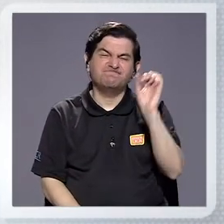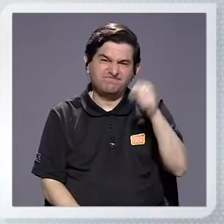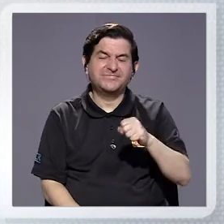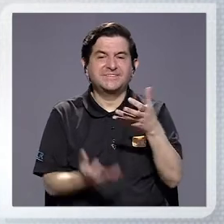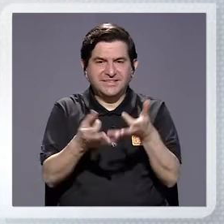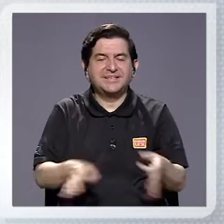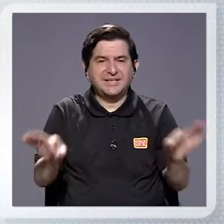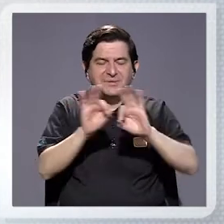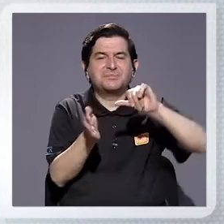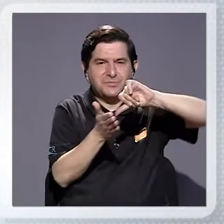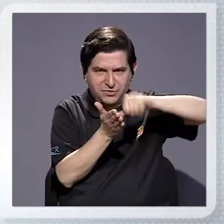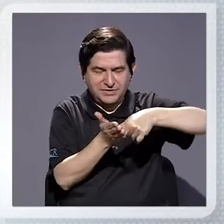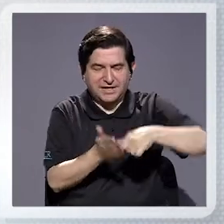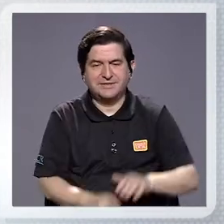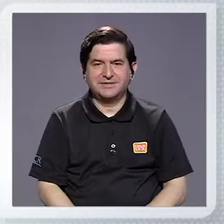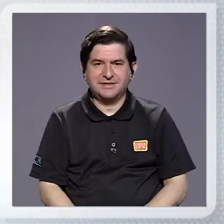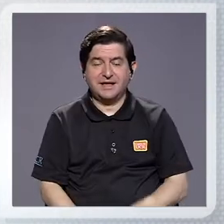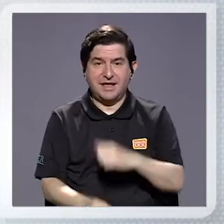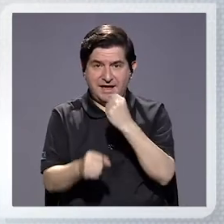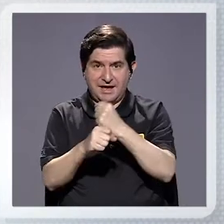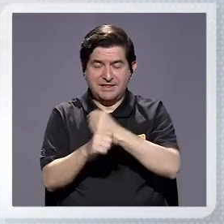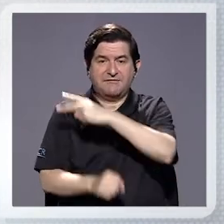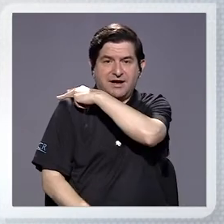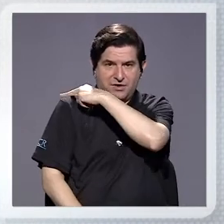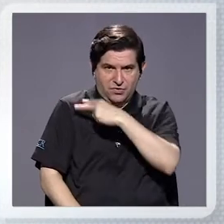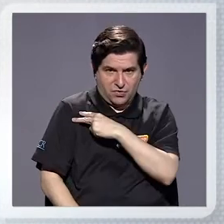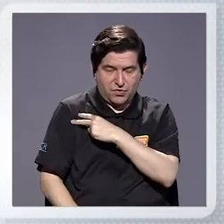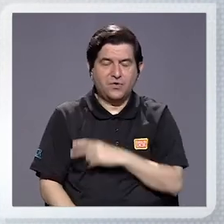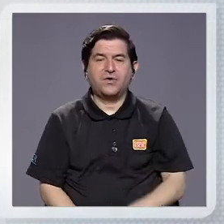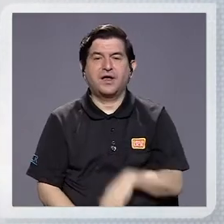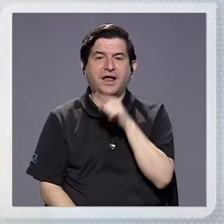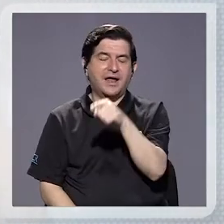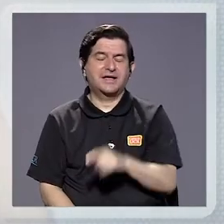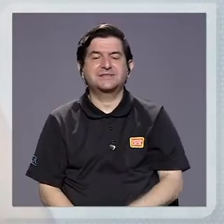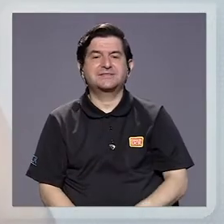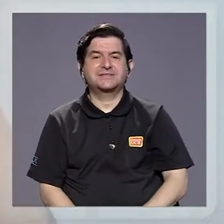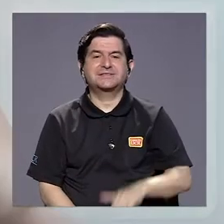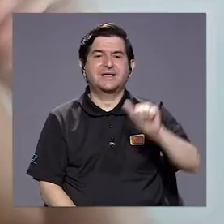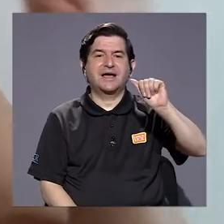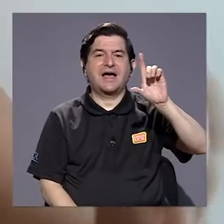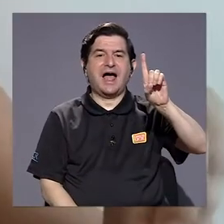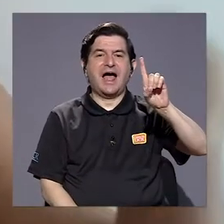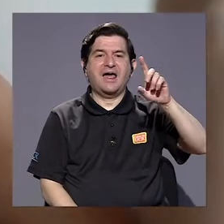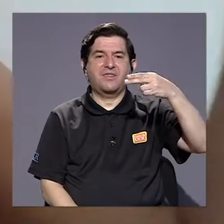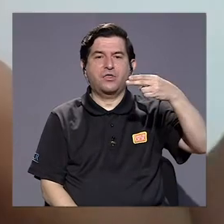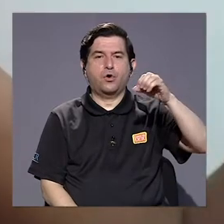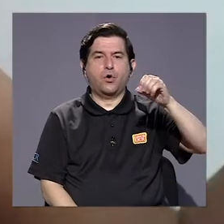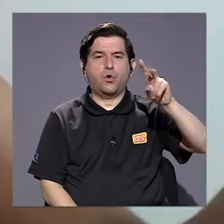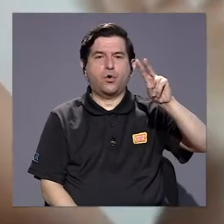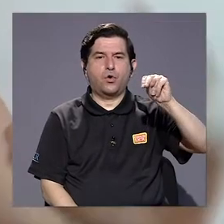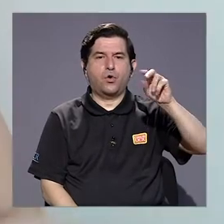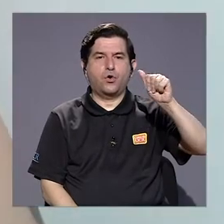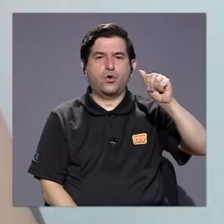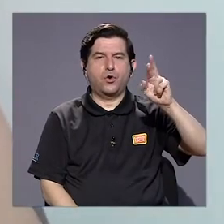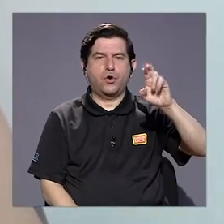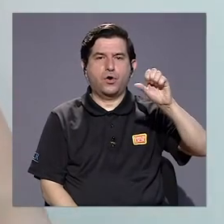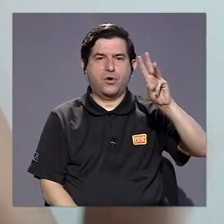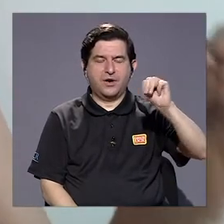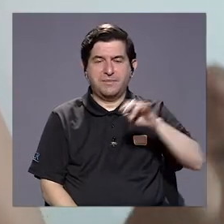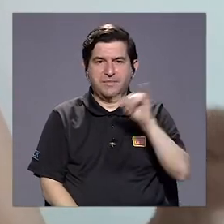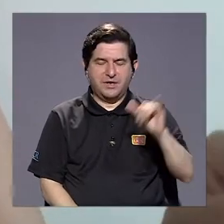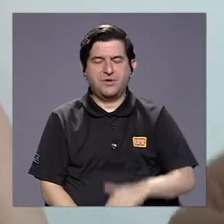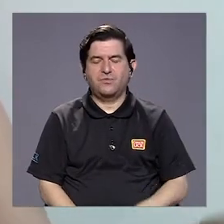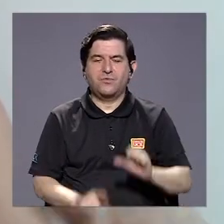Sí, es importante recalcar que el puesto de comisionada es un puesto ad honorem. Igual que el puesto del comisionado de